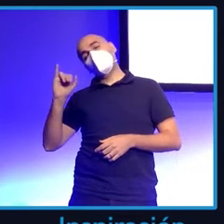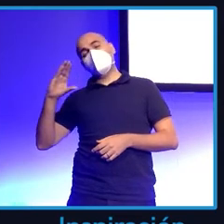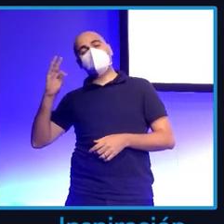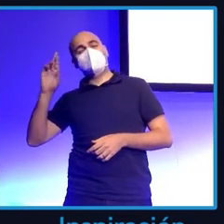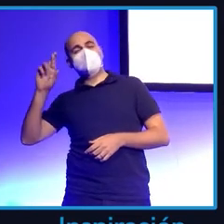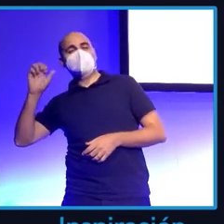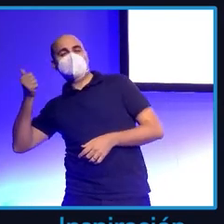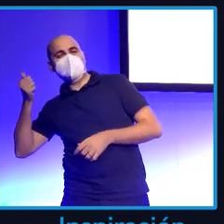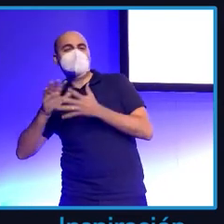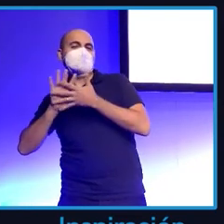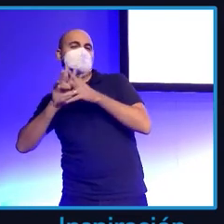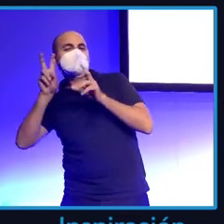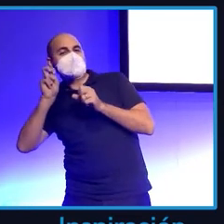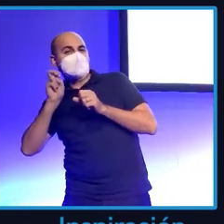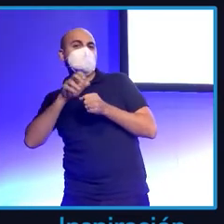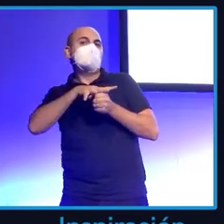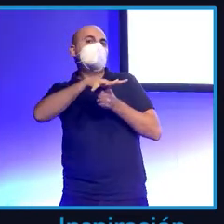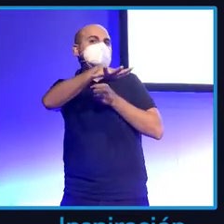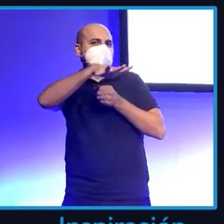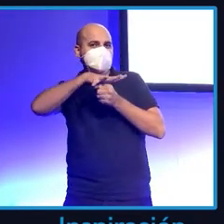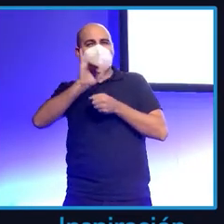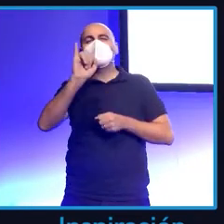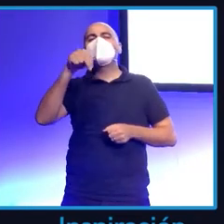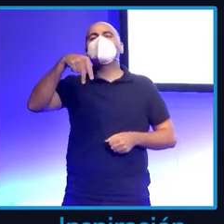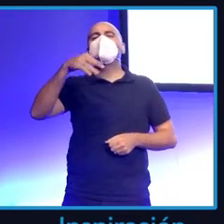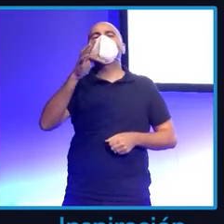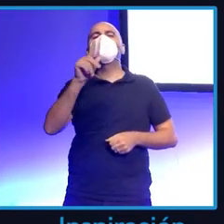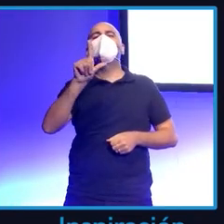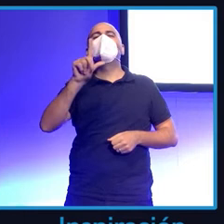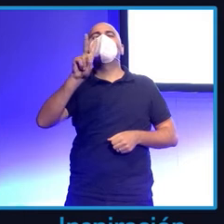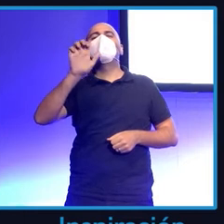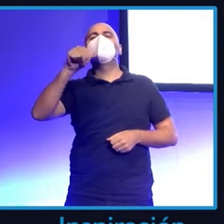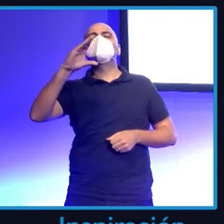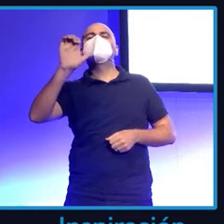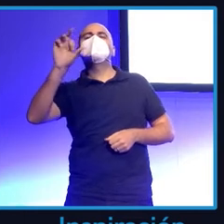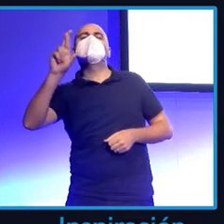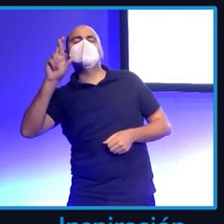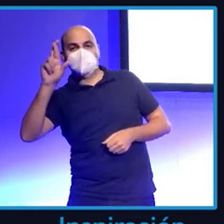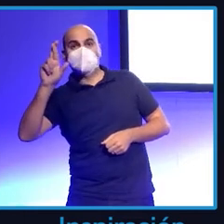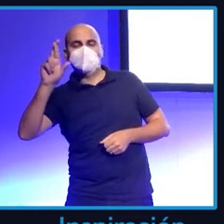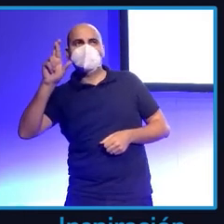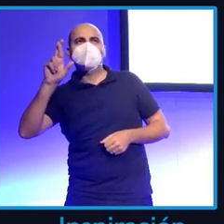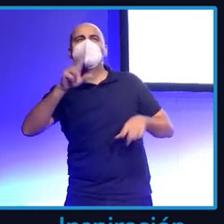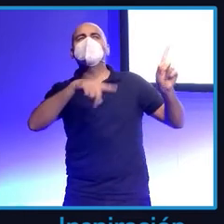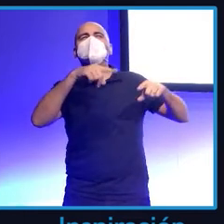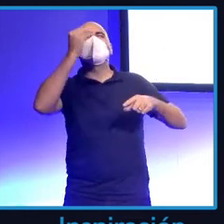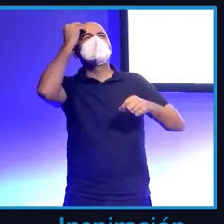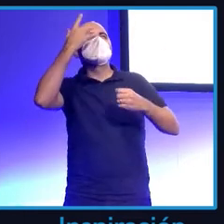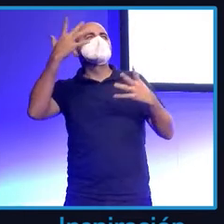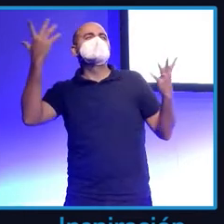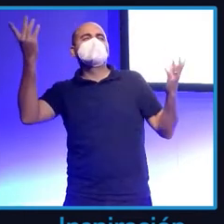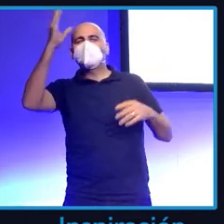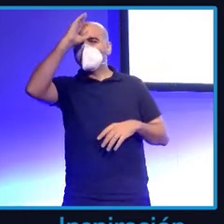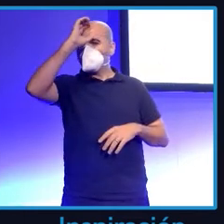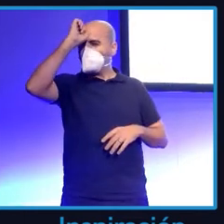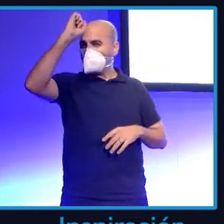ganas de preguntarle muchas cosas. Esa palabra de unicornios, ¿no? Uno piensa en un influencer, un unicornio, ¿de dónde han venido los